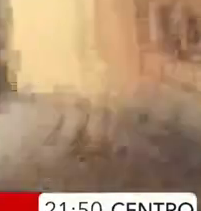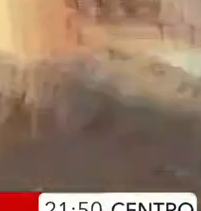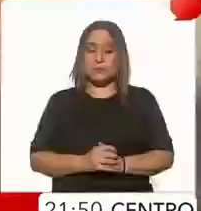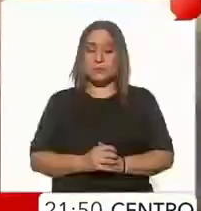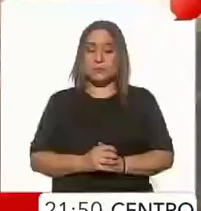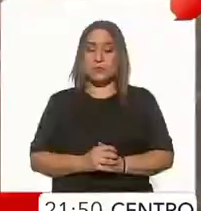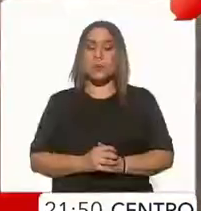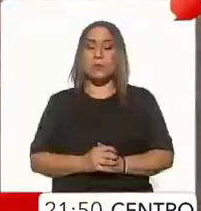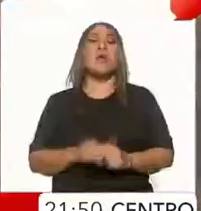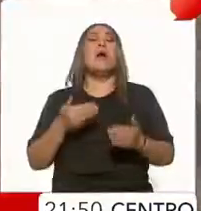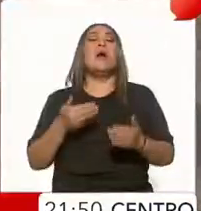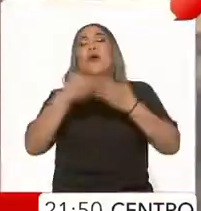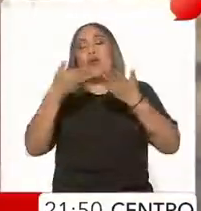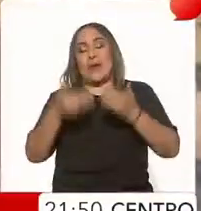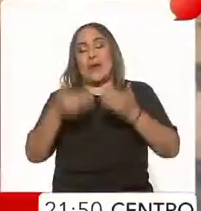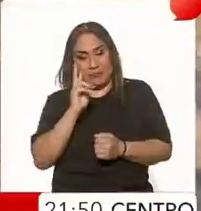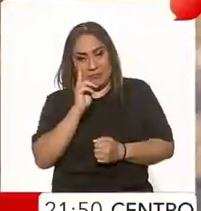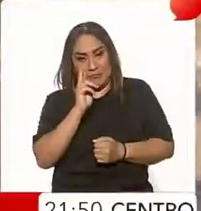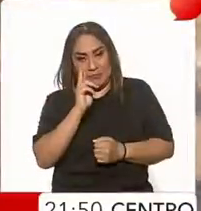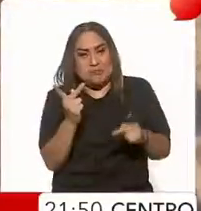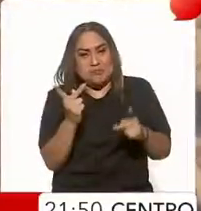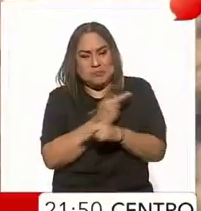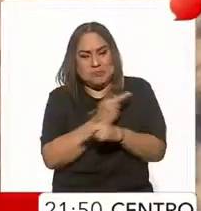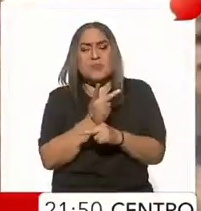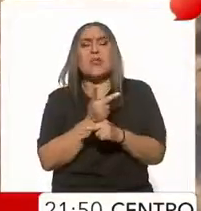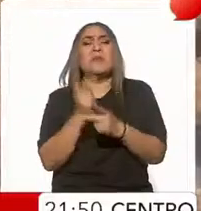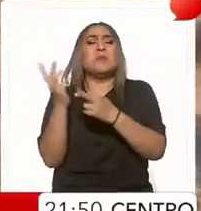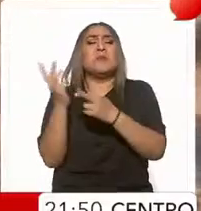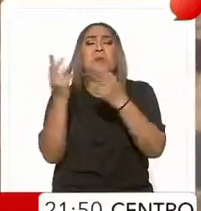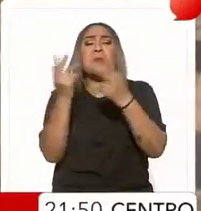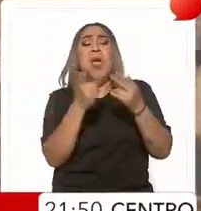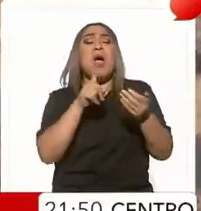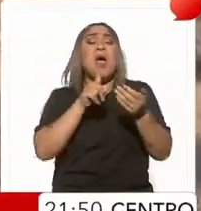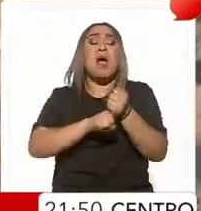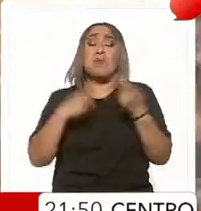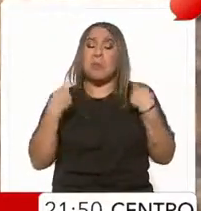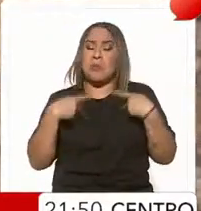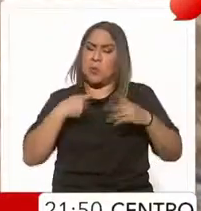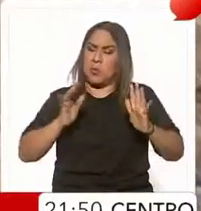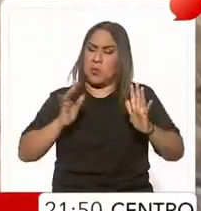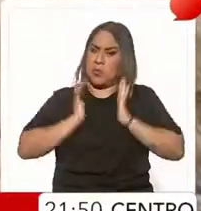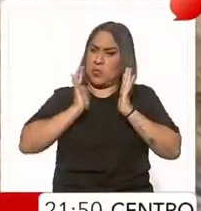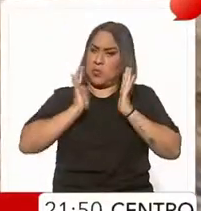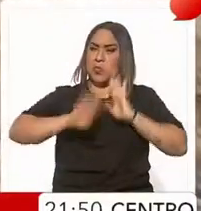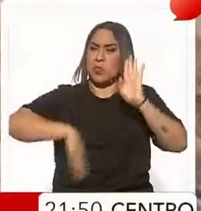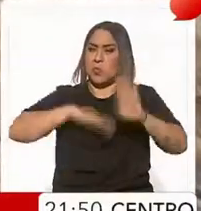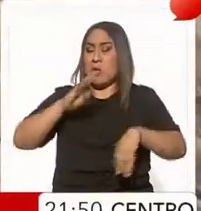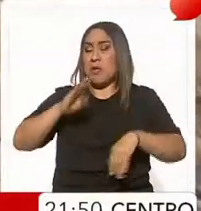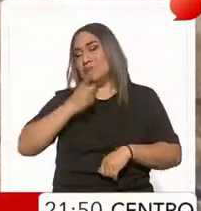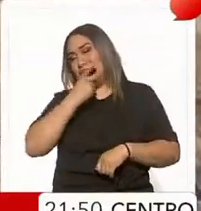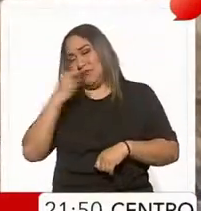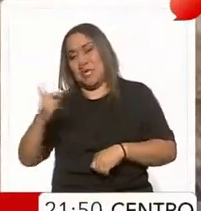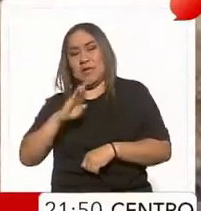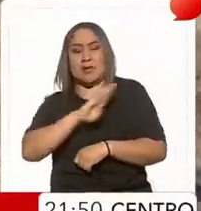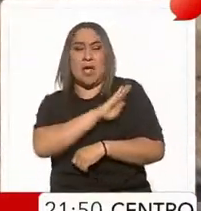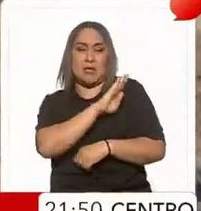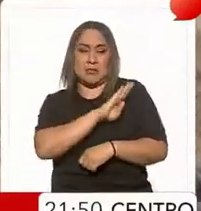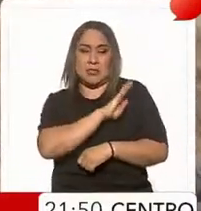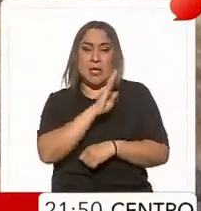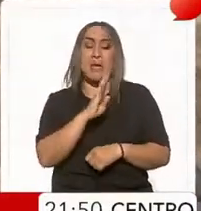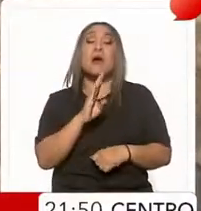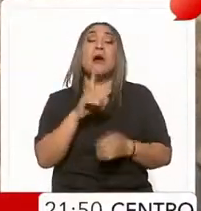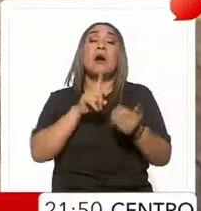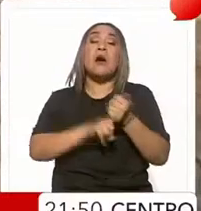Pero además de lo que puede verse estos ataques cobraron también la vida de civiles de acuerdo con las autoridades Gazatiz el saldo